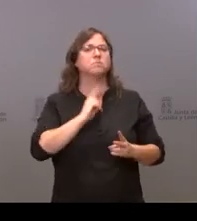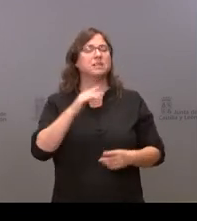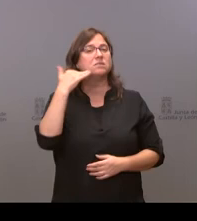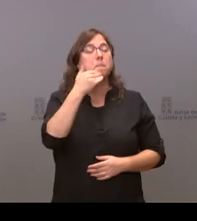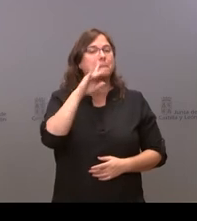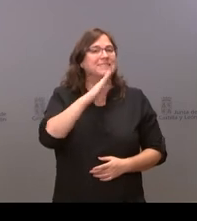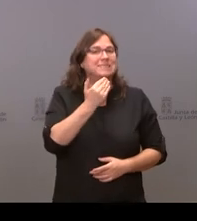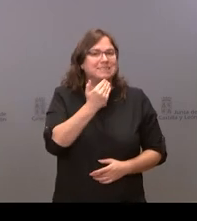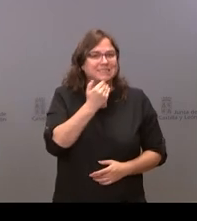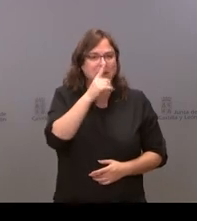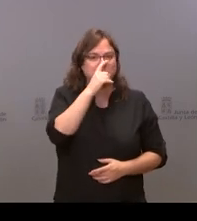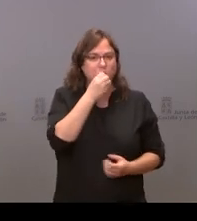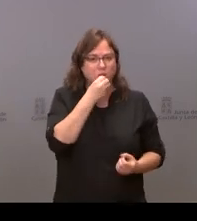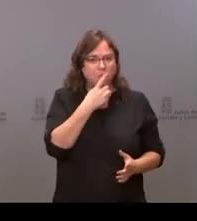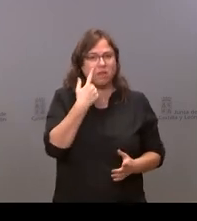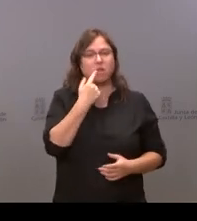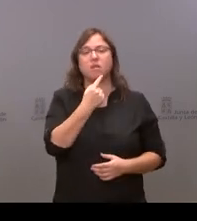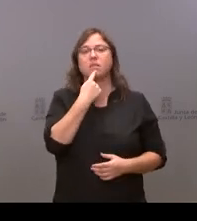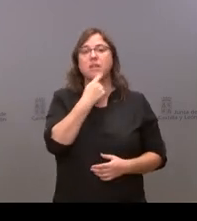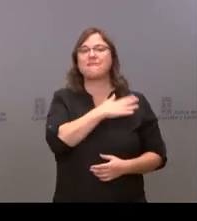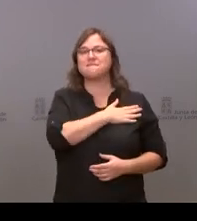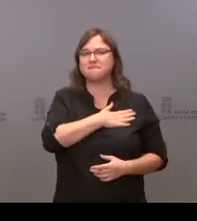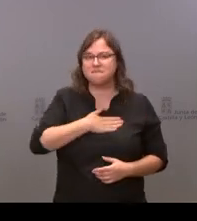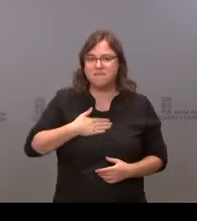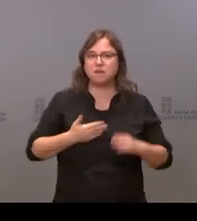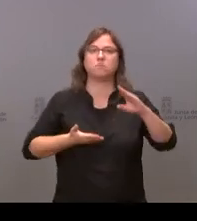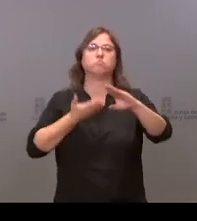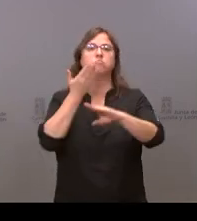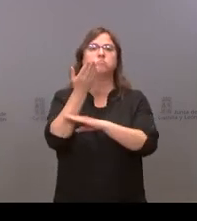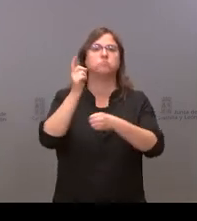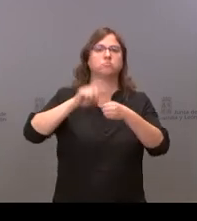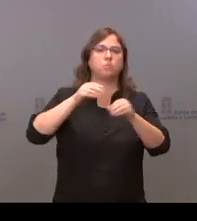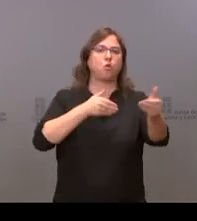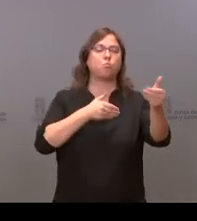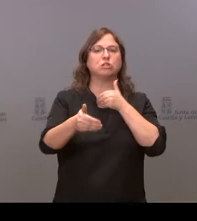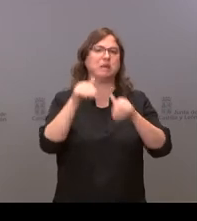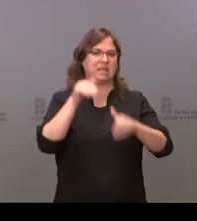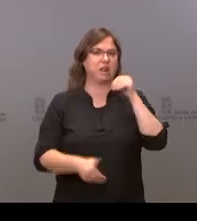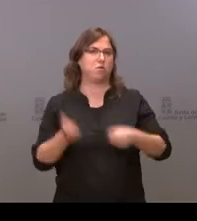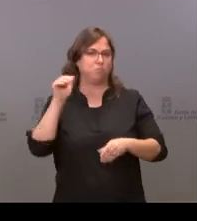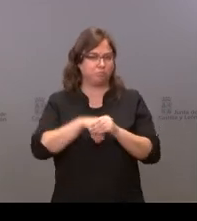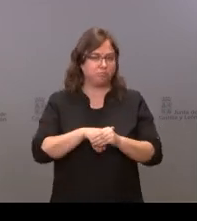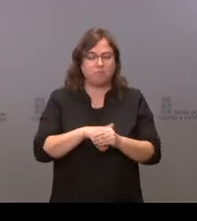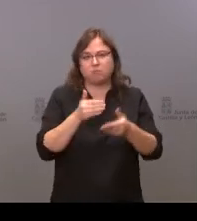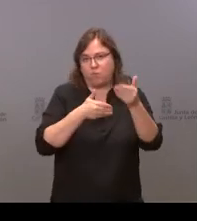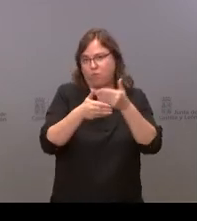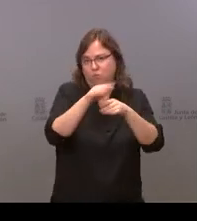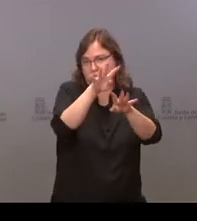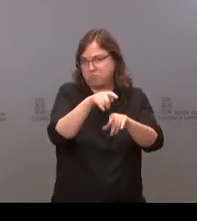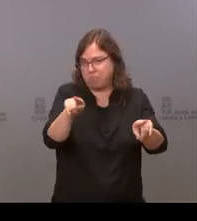no recuerdo mal nos certificó que tenía la intención personal de concurrir a las próximas elecciones sean cuando sean estas